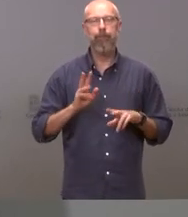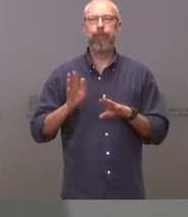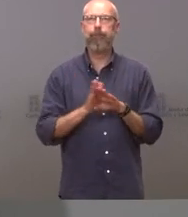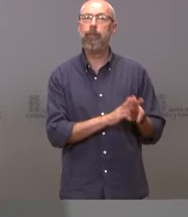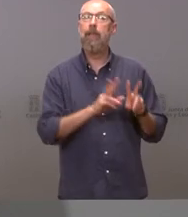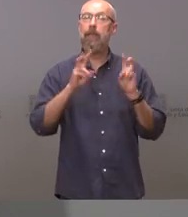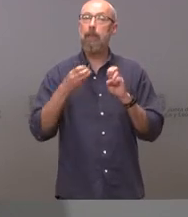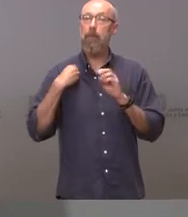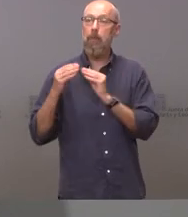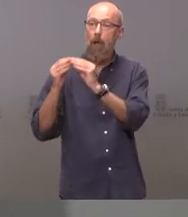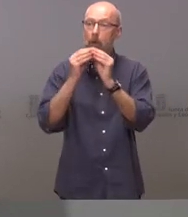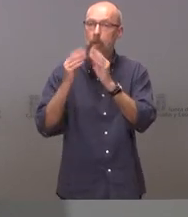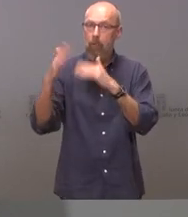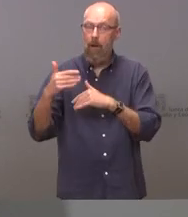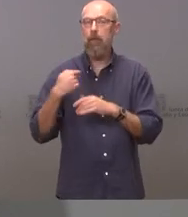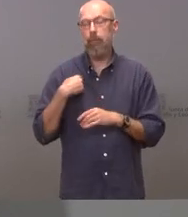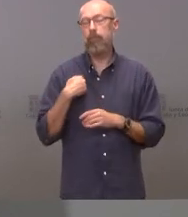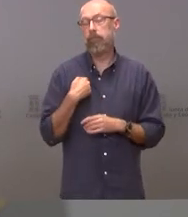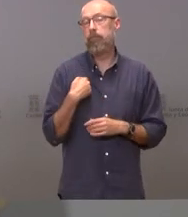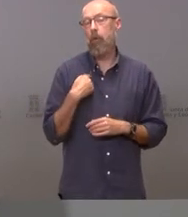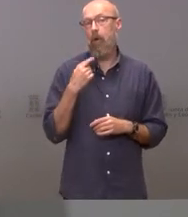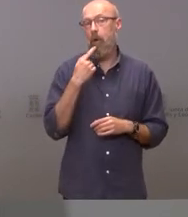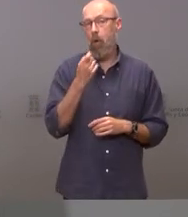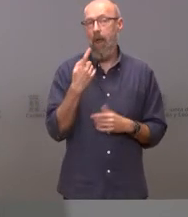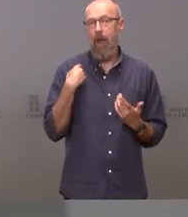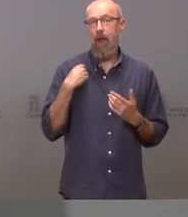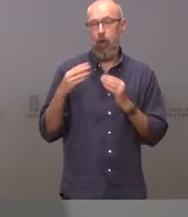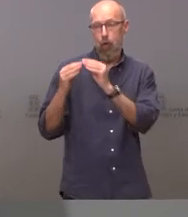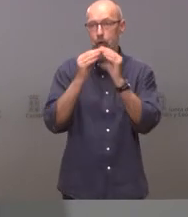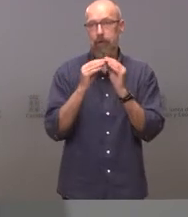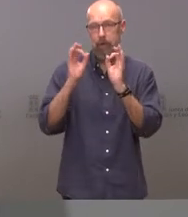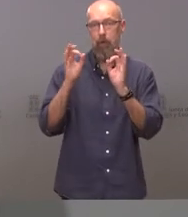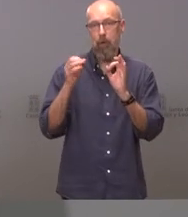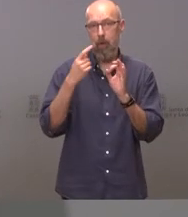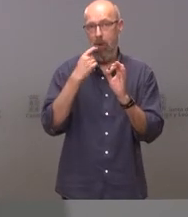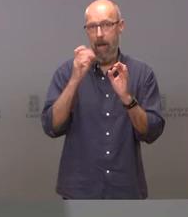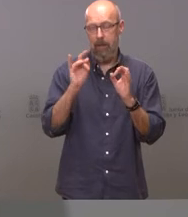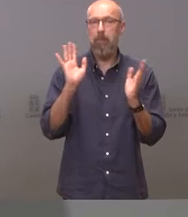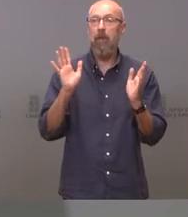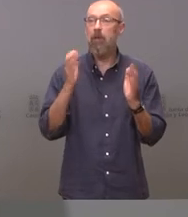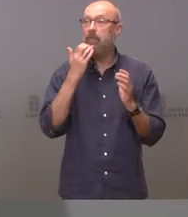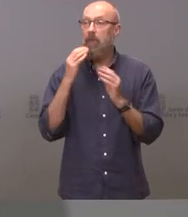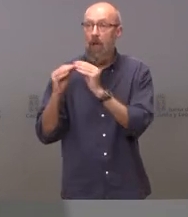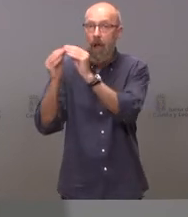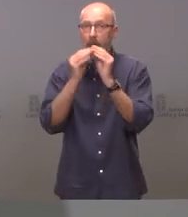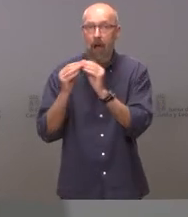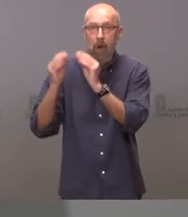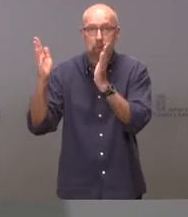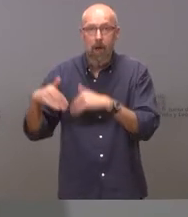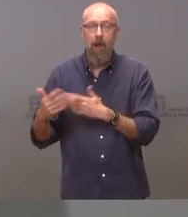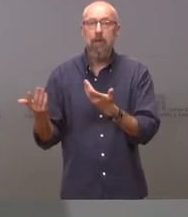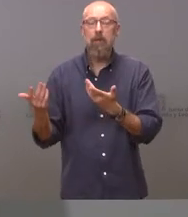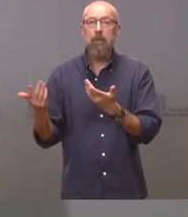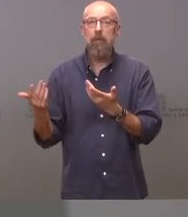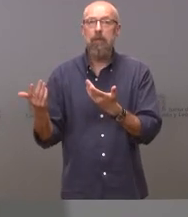nosotros nos gustaría que hubiera consenso naturalmente que nos gustaría que hubiera consenso pero si no hay consenso lo que no